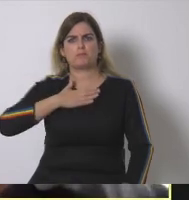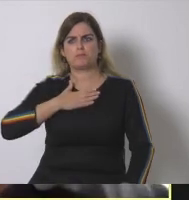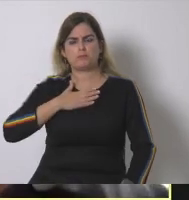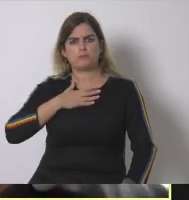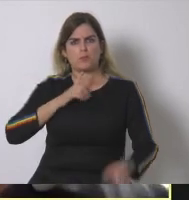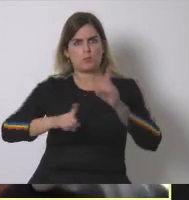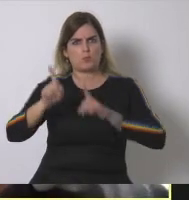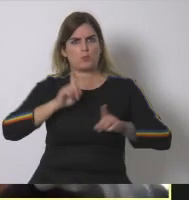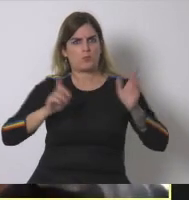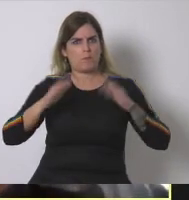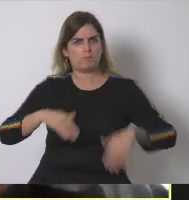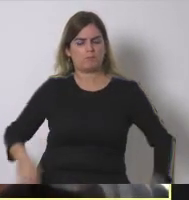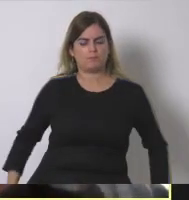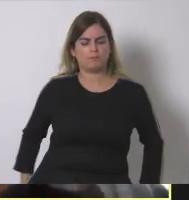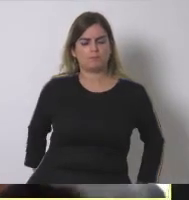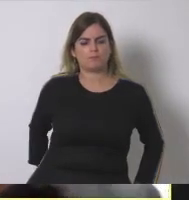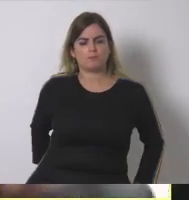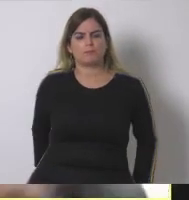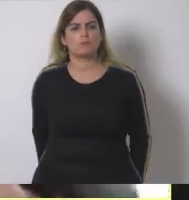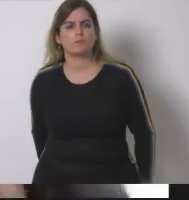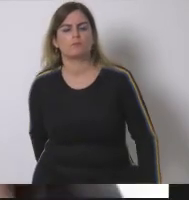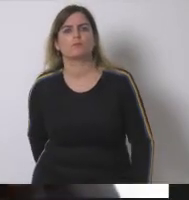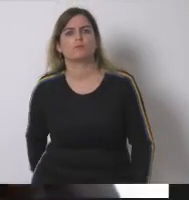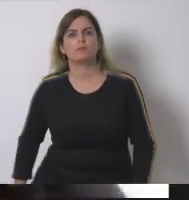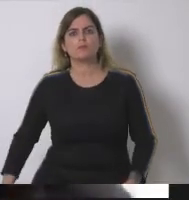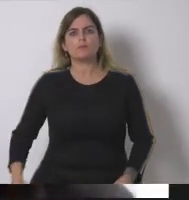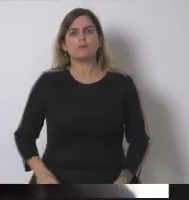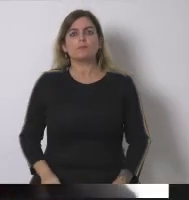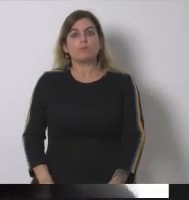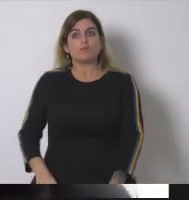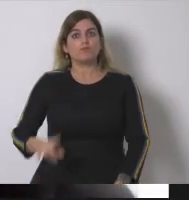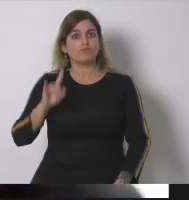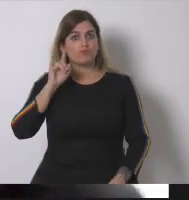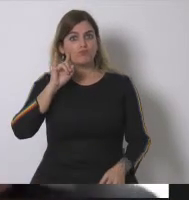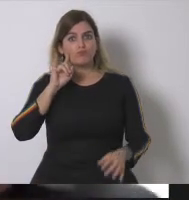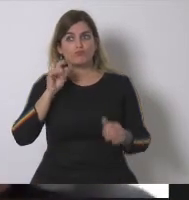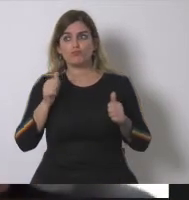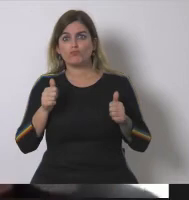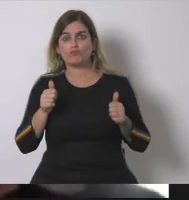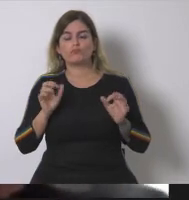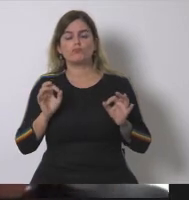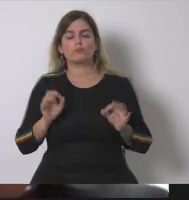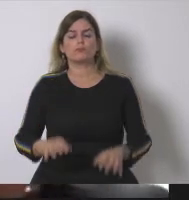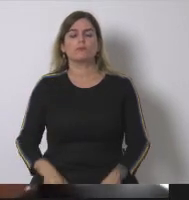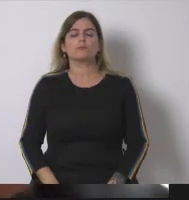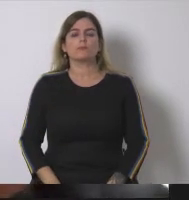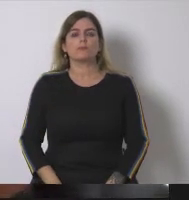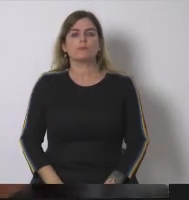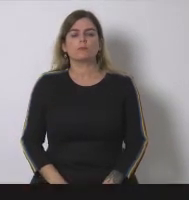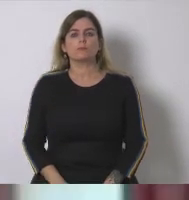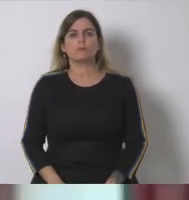perfecto Roger como tú quieras bien me oís me oís bien